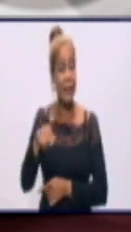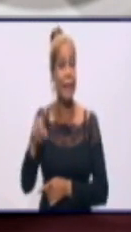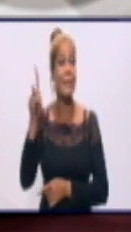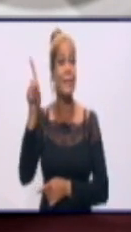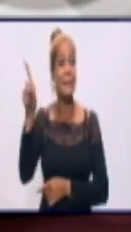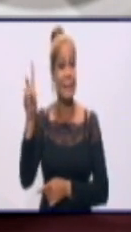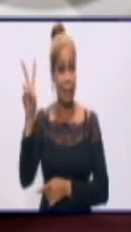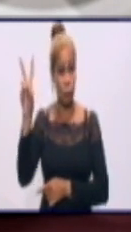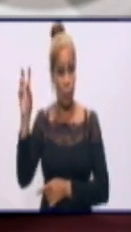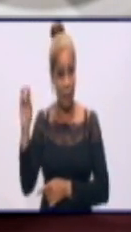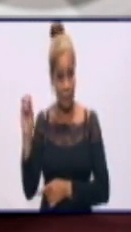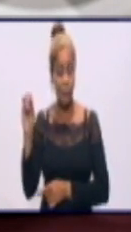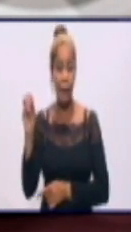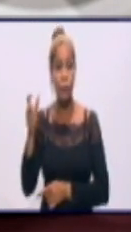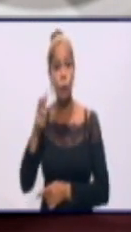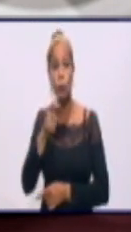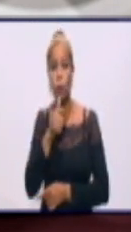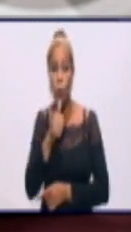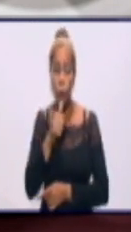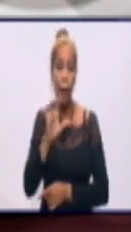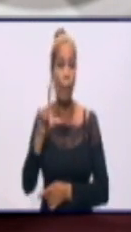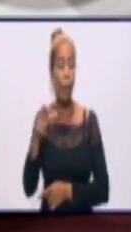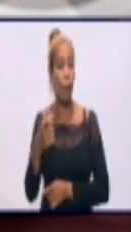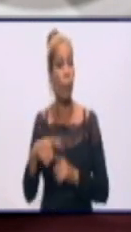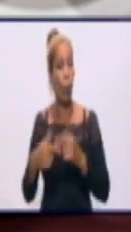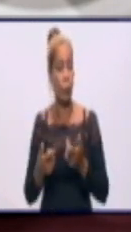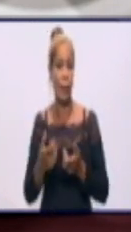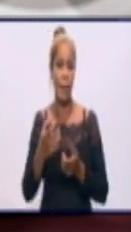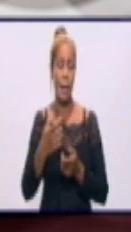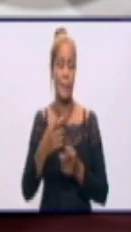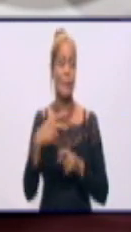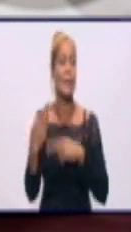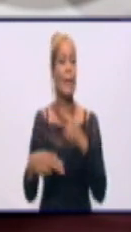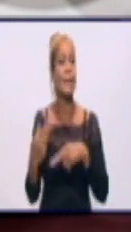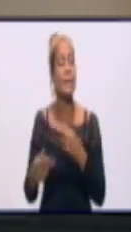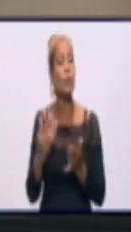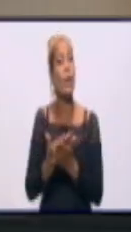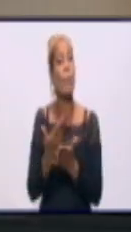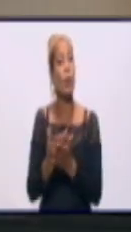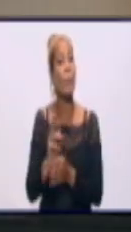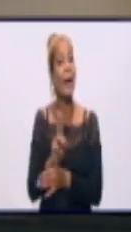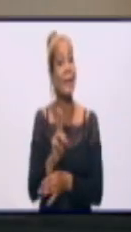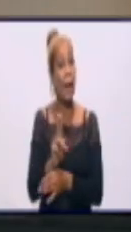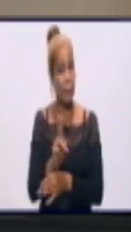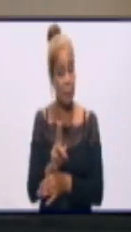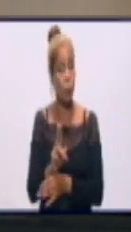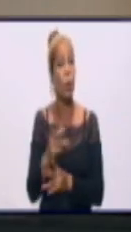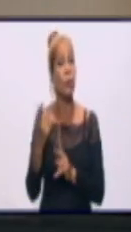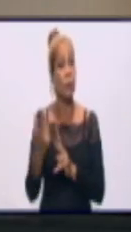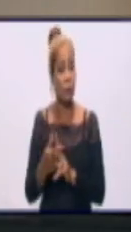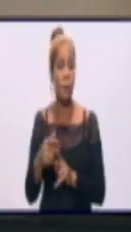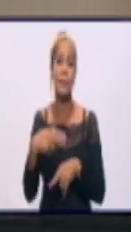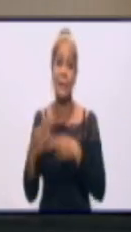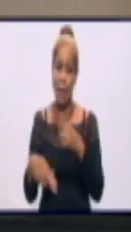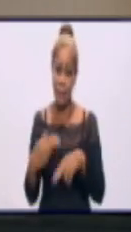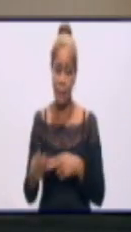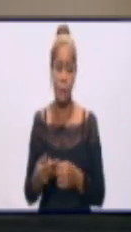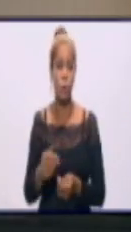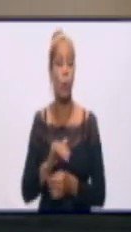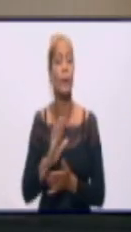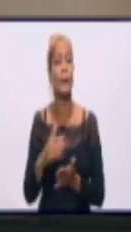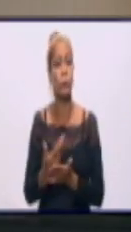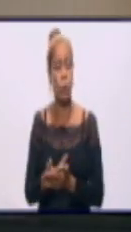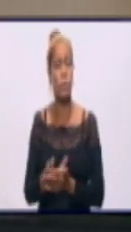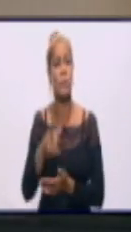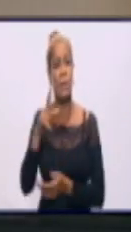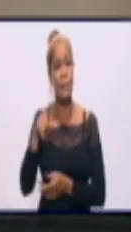clasificaron como sospechosos cuando se le aplica el test de antígeno. Y algunos que, aunque el test le dé negativo, pero por la clínica y la